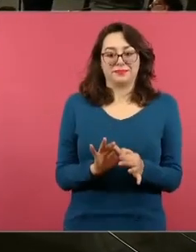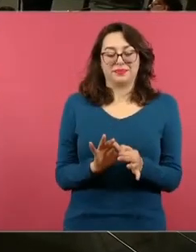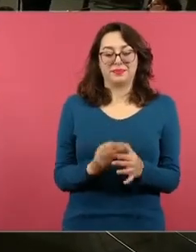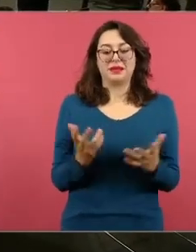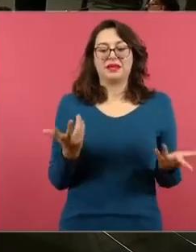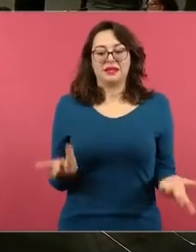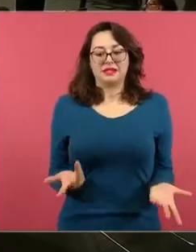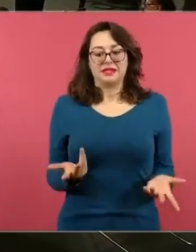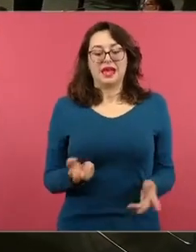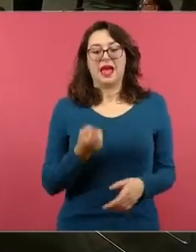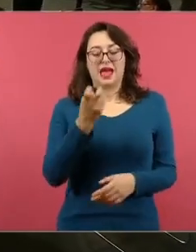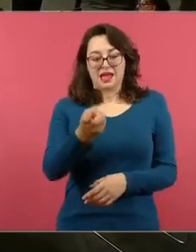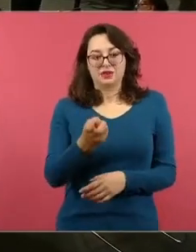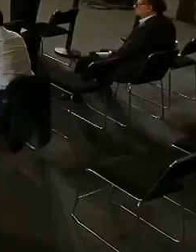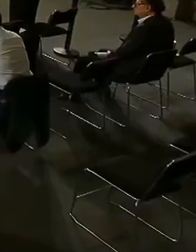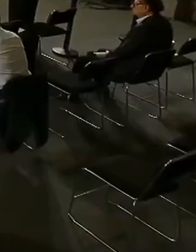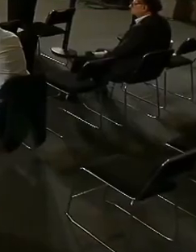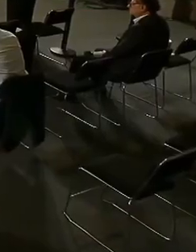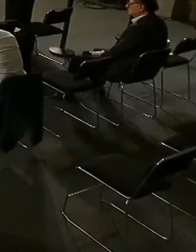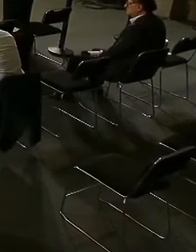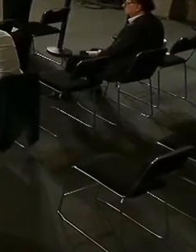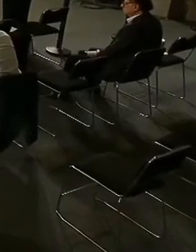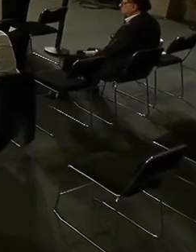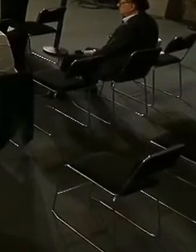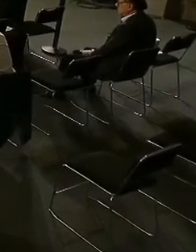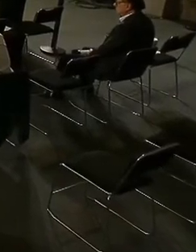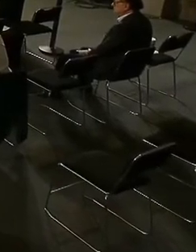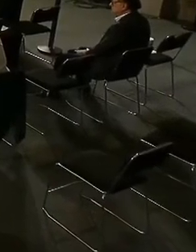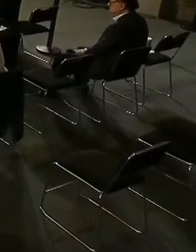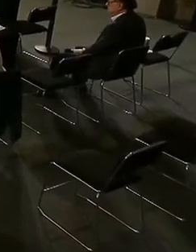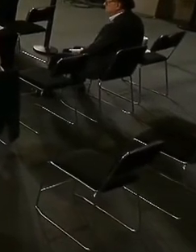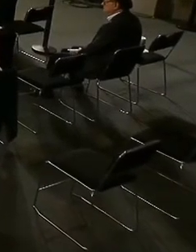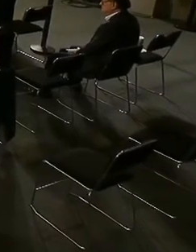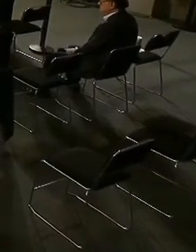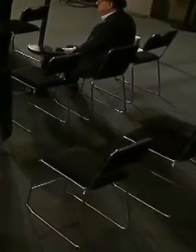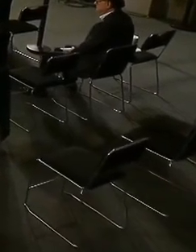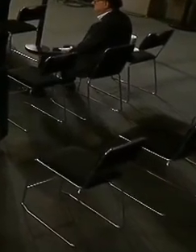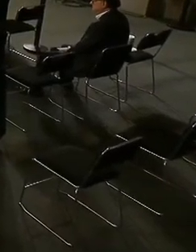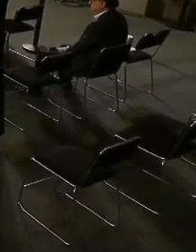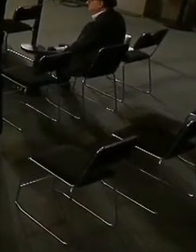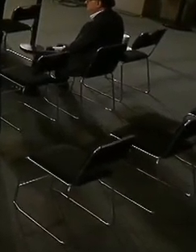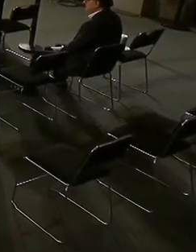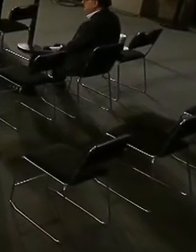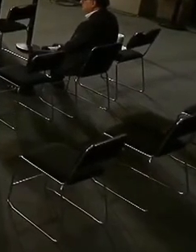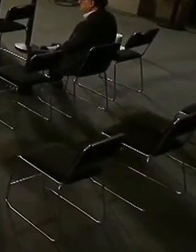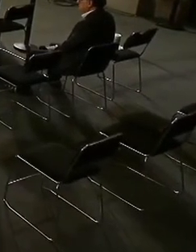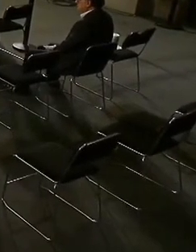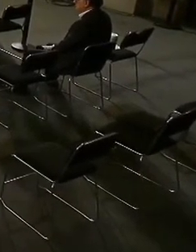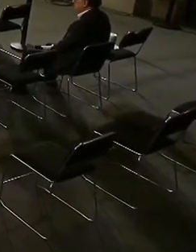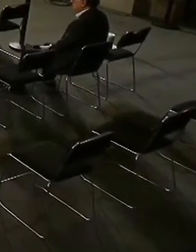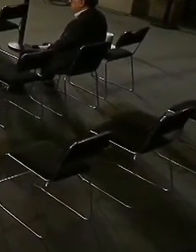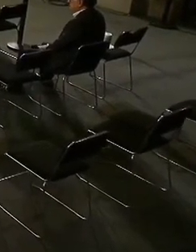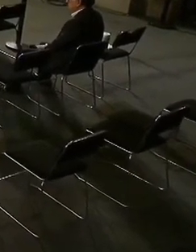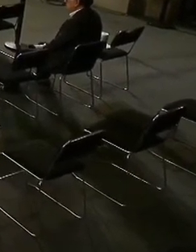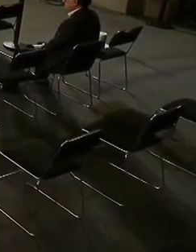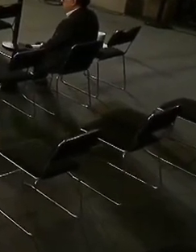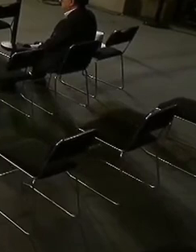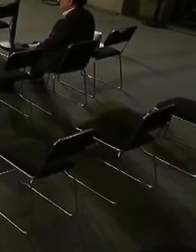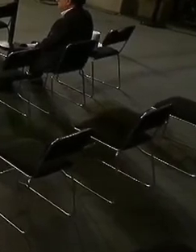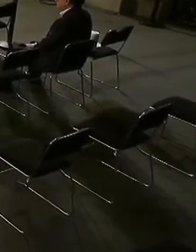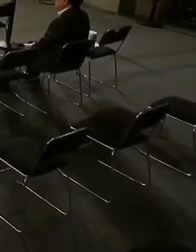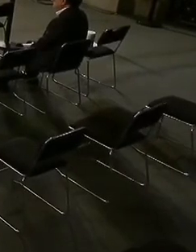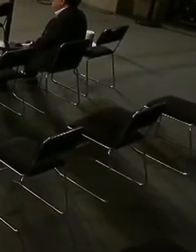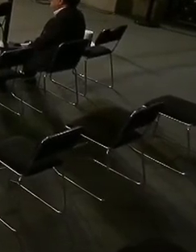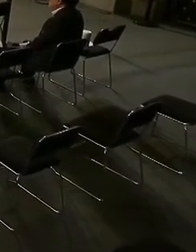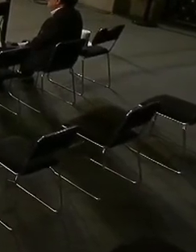entonces yo rescato cómo es que los pueblos originarios van haciendo ese tejido como el que traigo en mi blusa y hay saberes